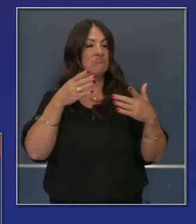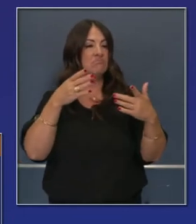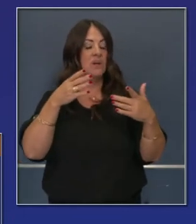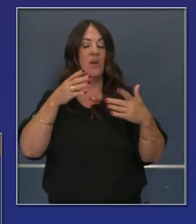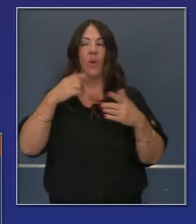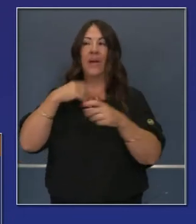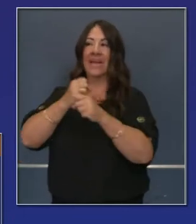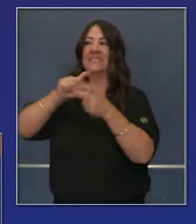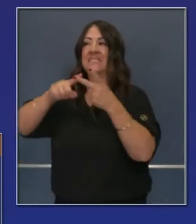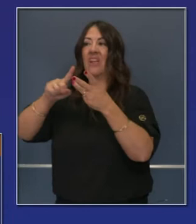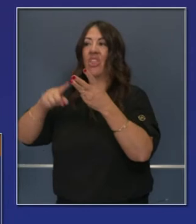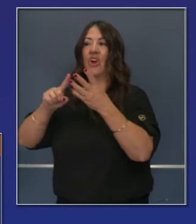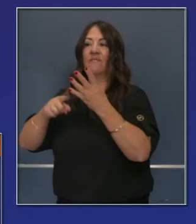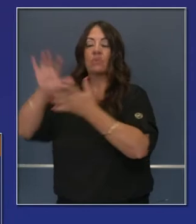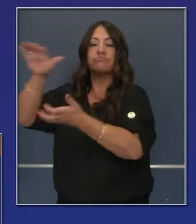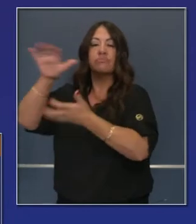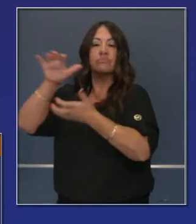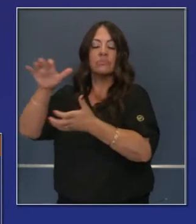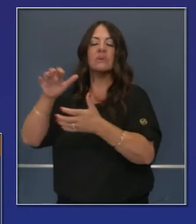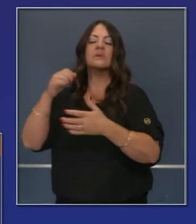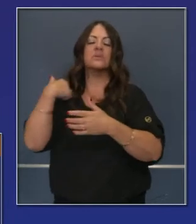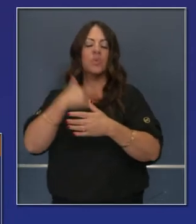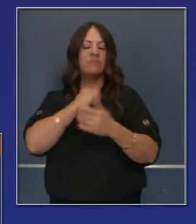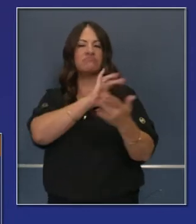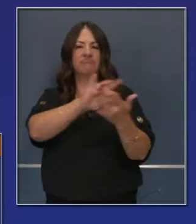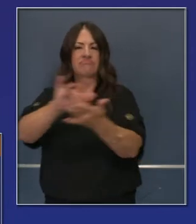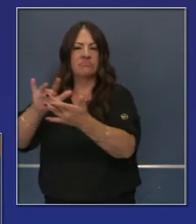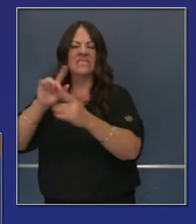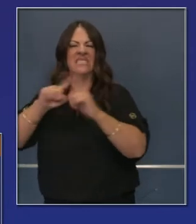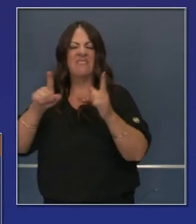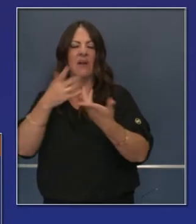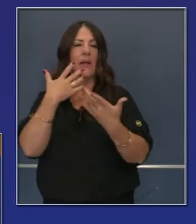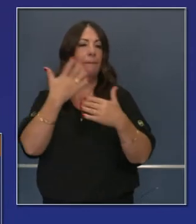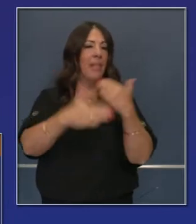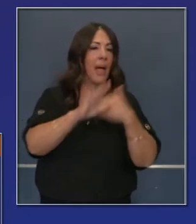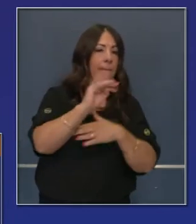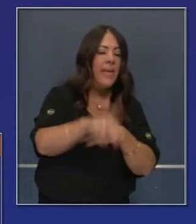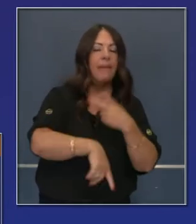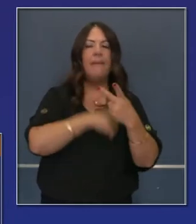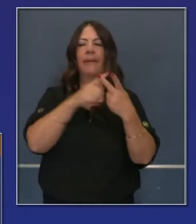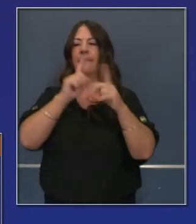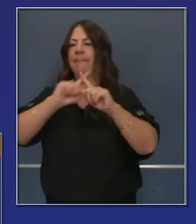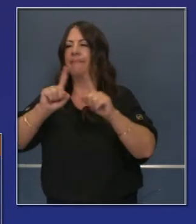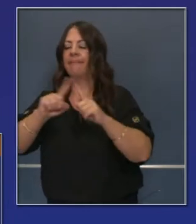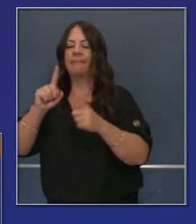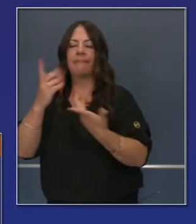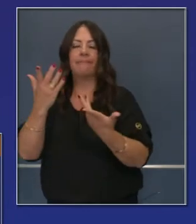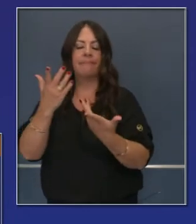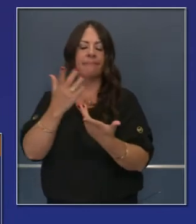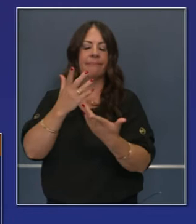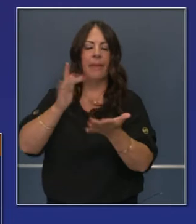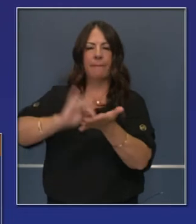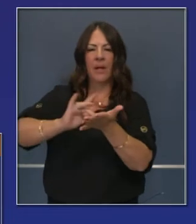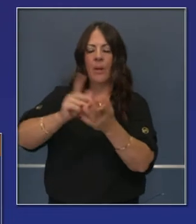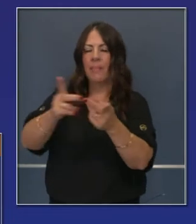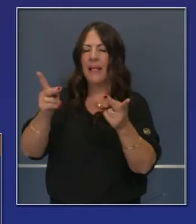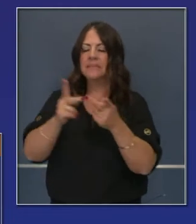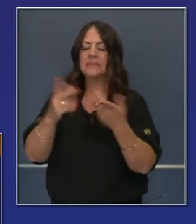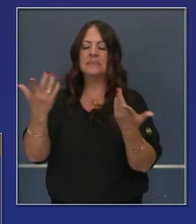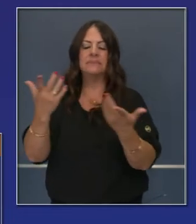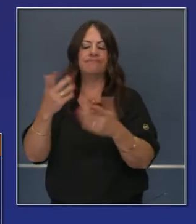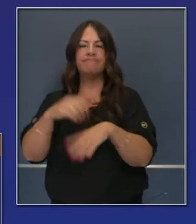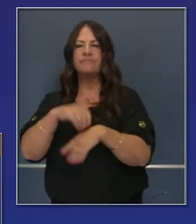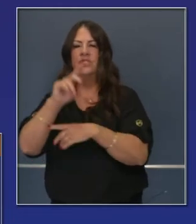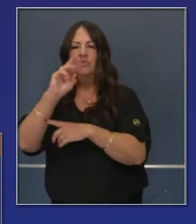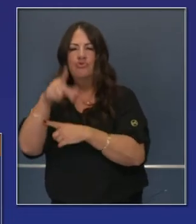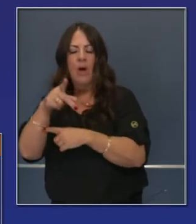un ejemplo o los bancos de sangre como un ejemplo u otros puntos de servicio a nivel del estado